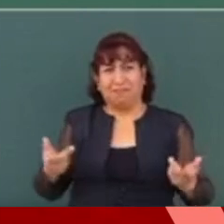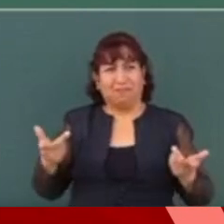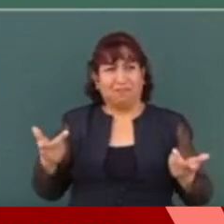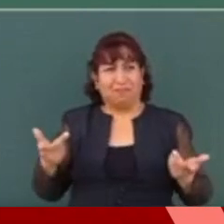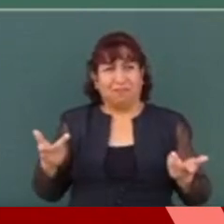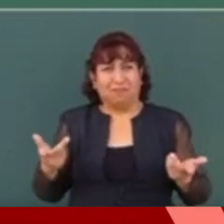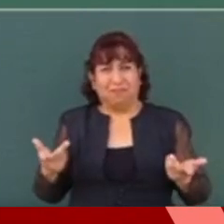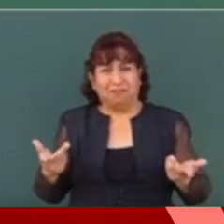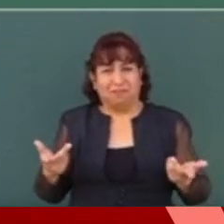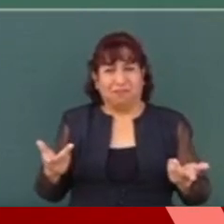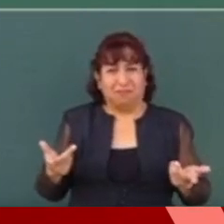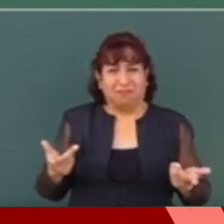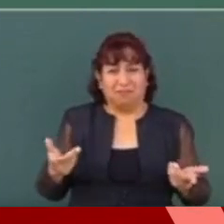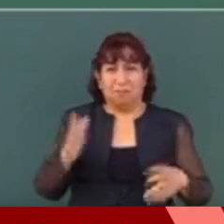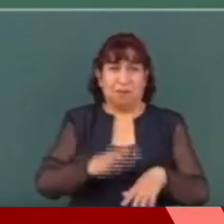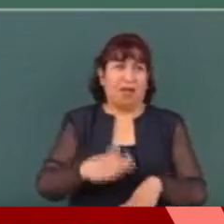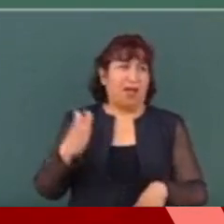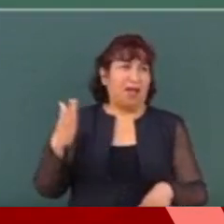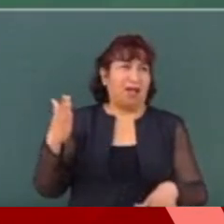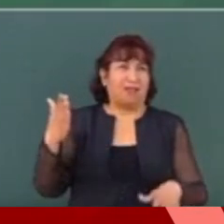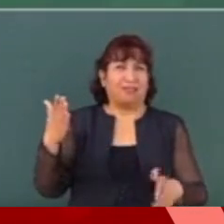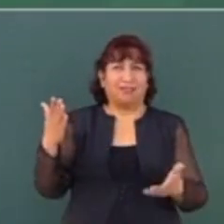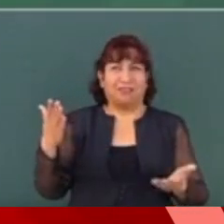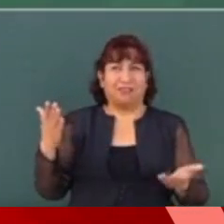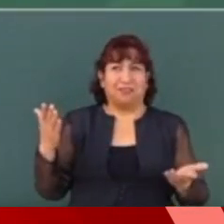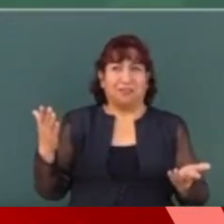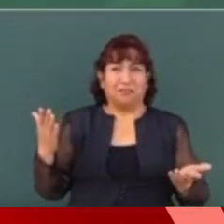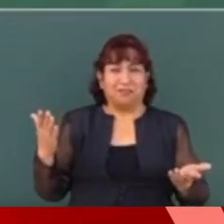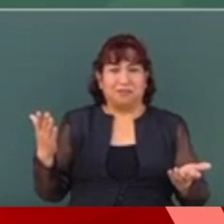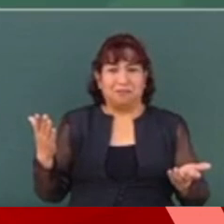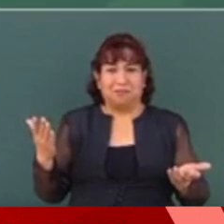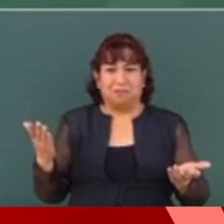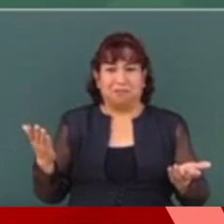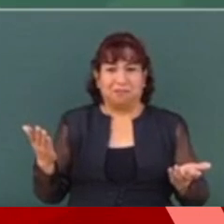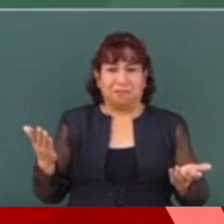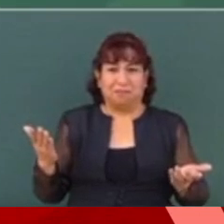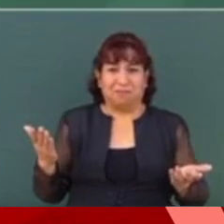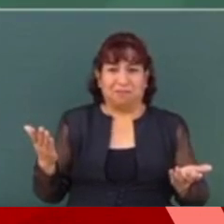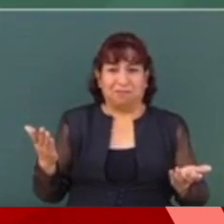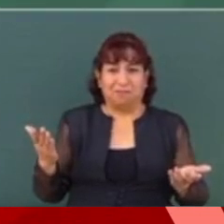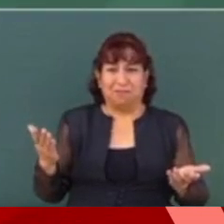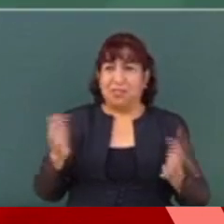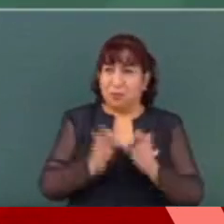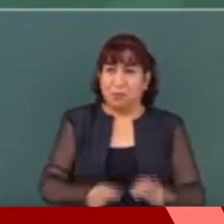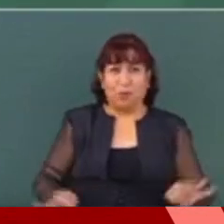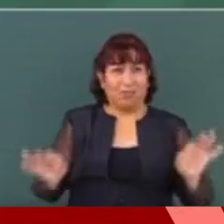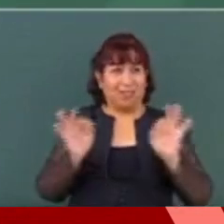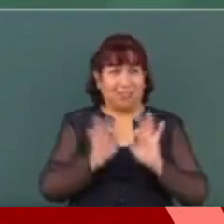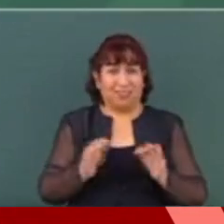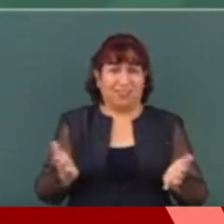más importantes